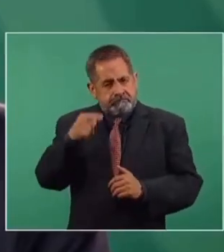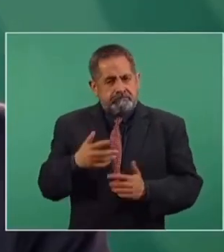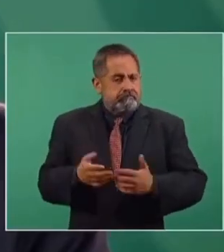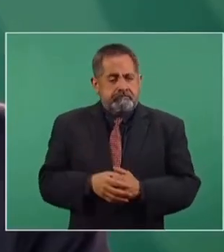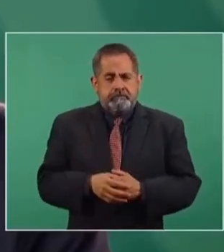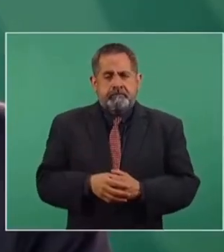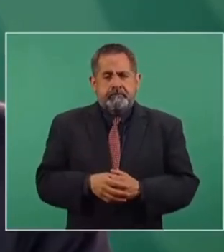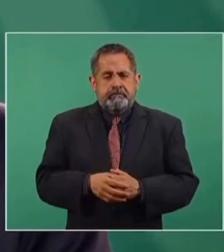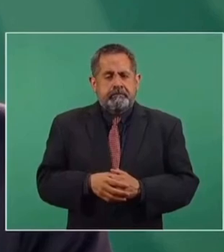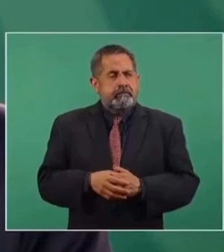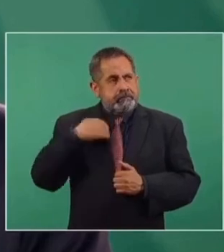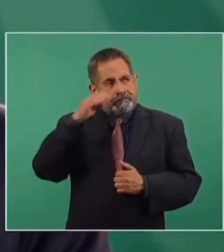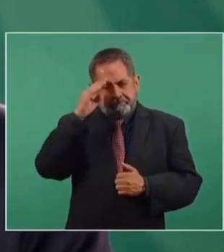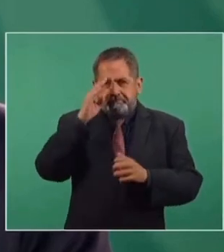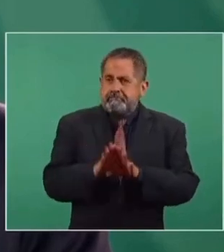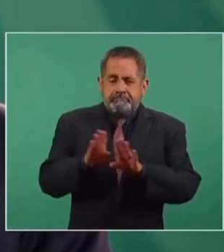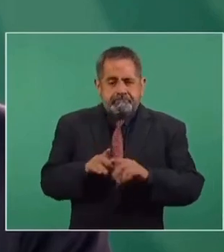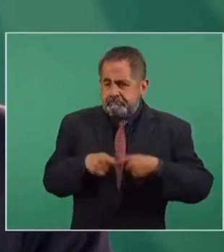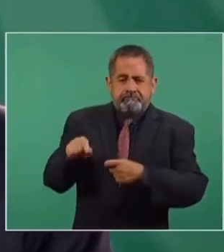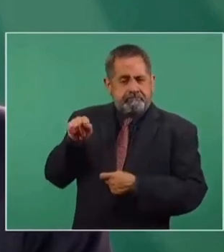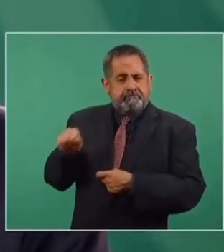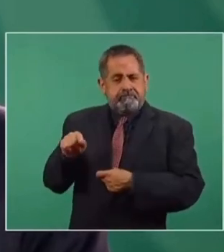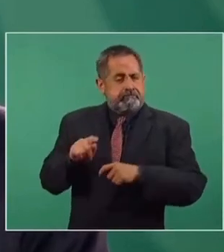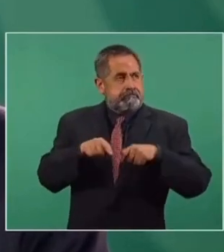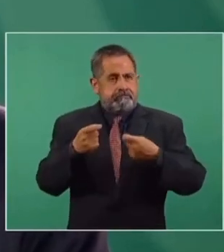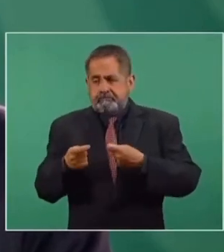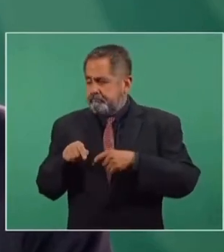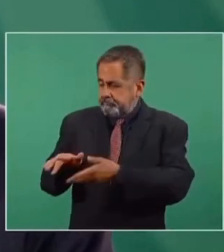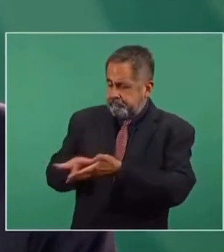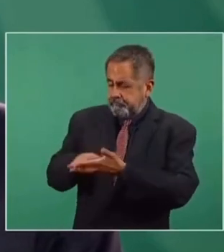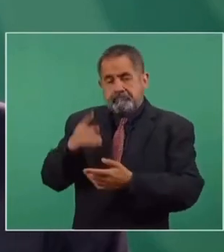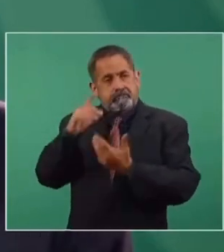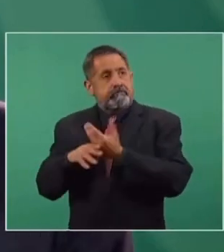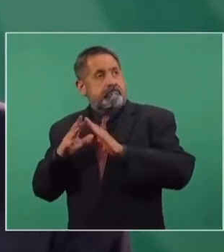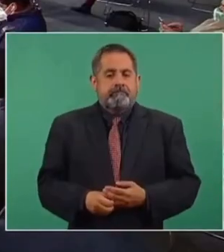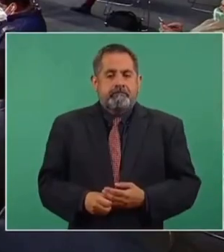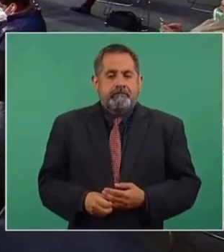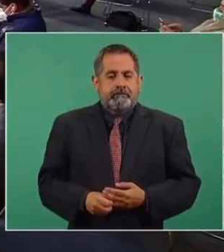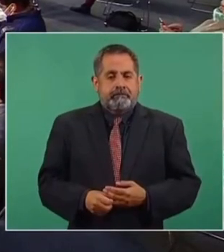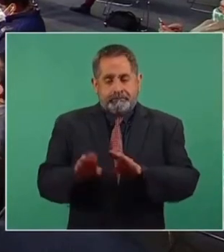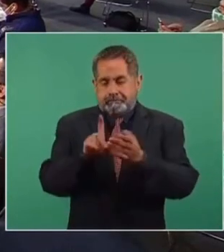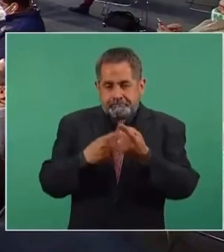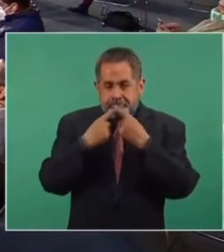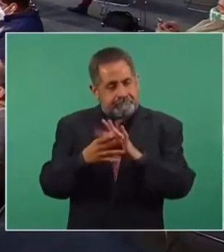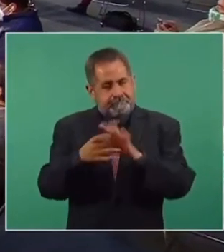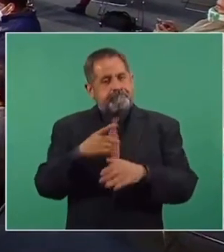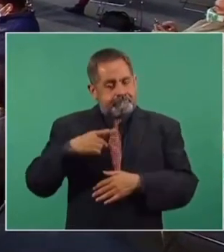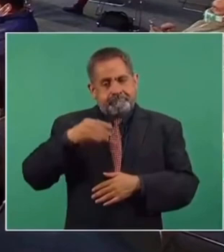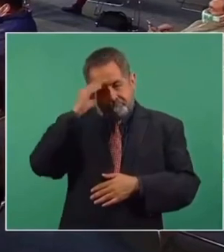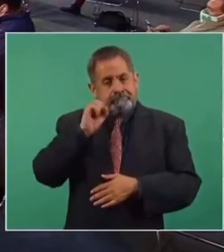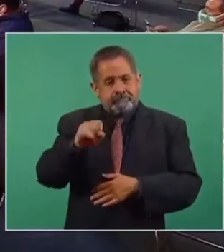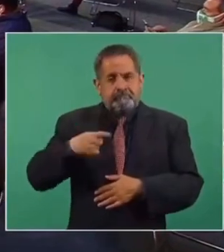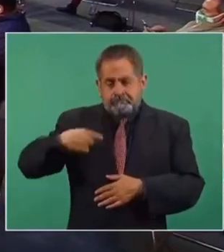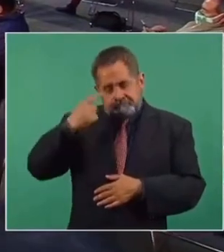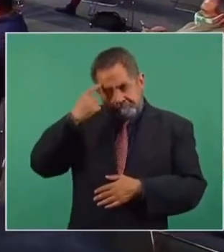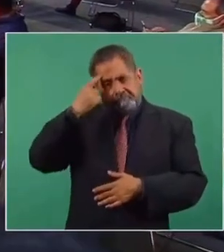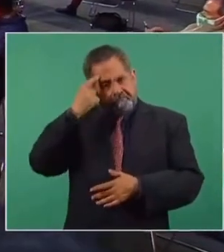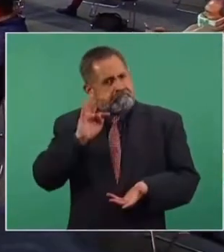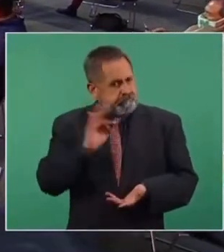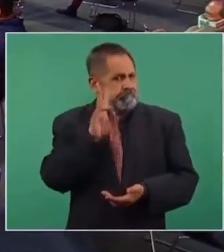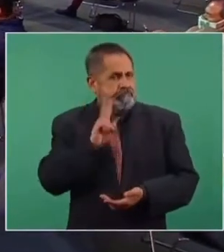se busque que haya un flujo migratorio ordenado. Por eso no hay que descartar también que se pueda llegar a un acuerdo